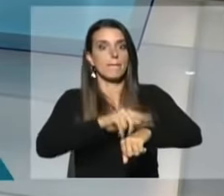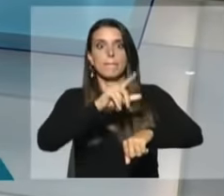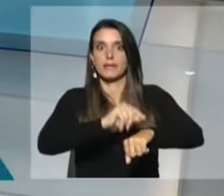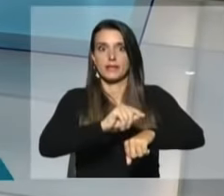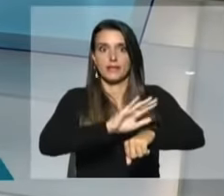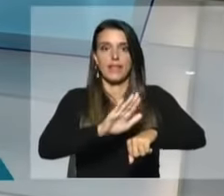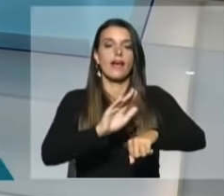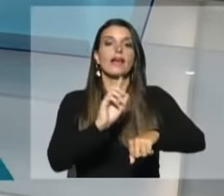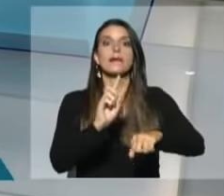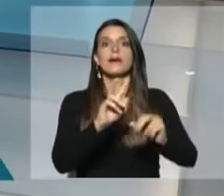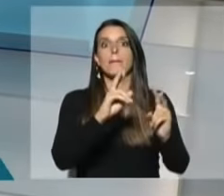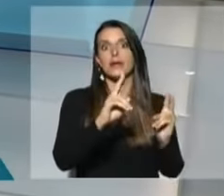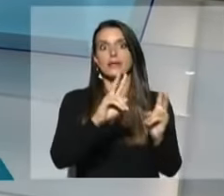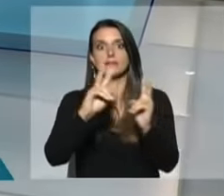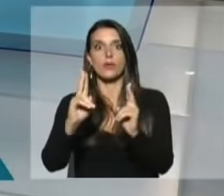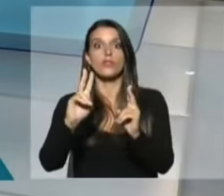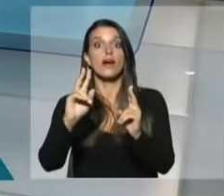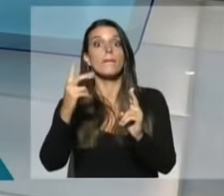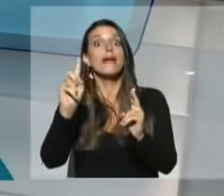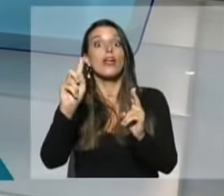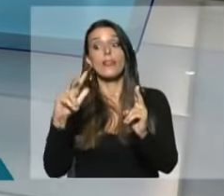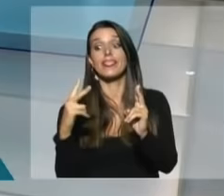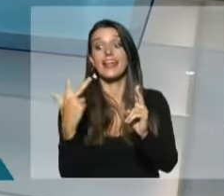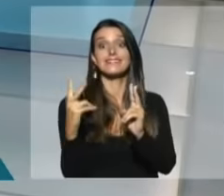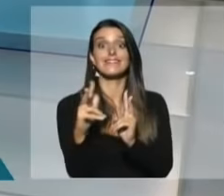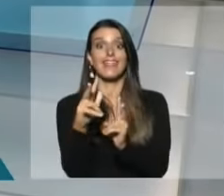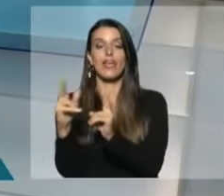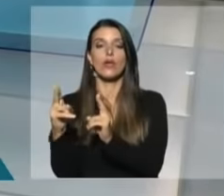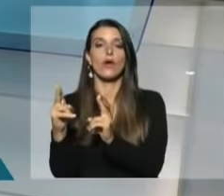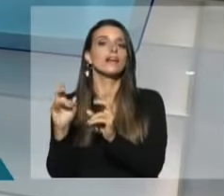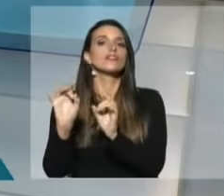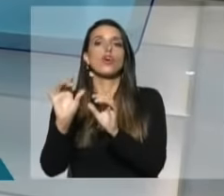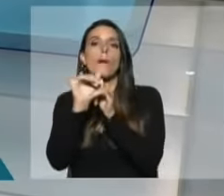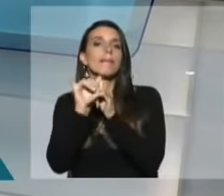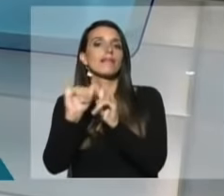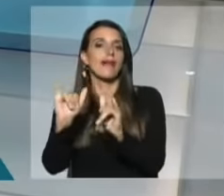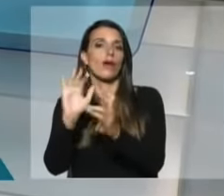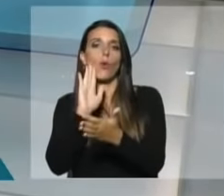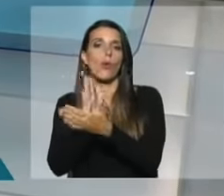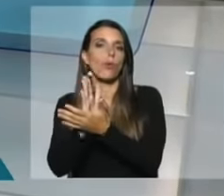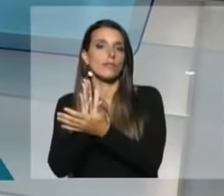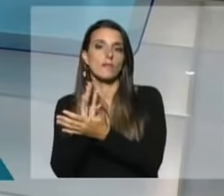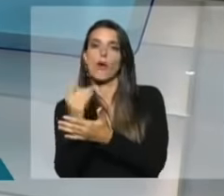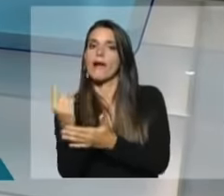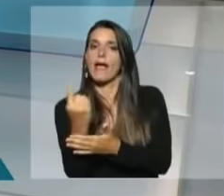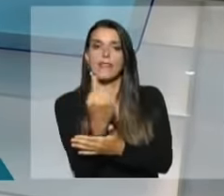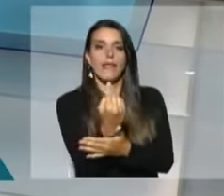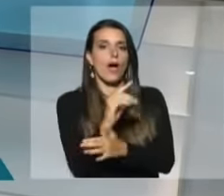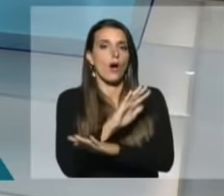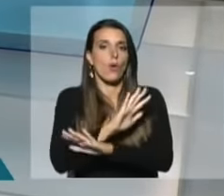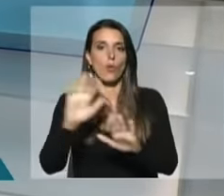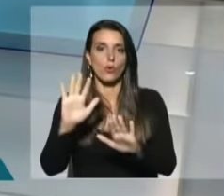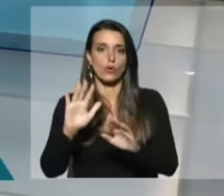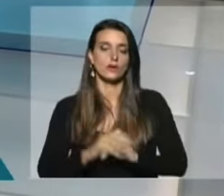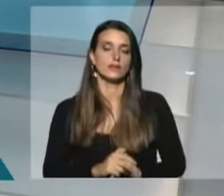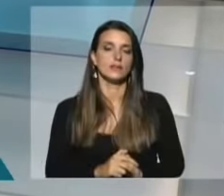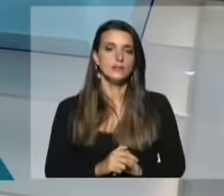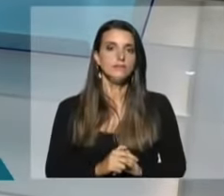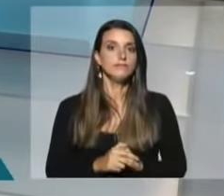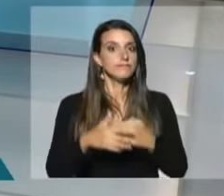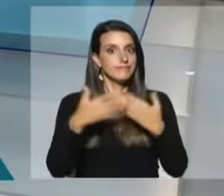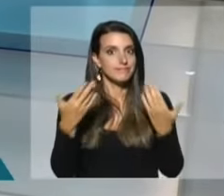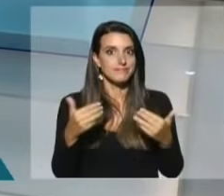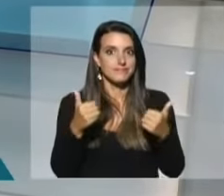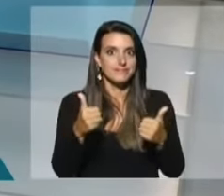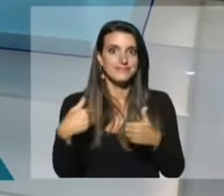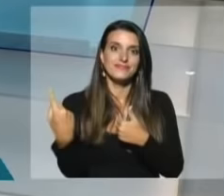primero y el segundo tramo. Ya en el tercero será el de los mensajes finales. Ahí, sin interrupciones de nadie. ¿Les parece